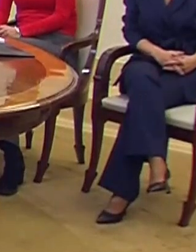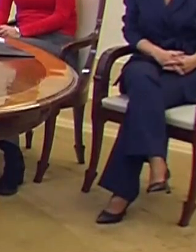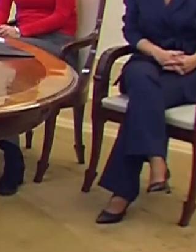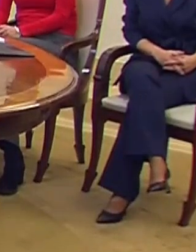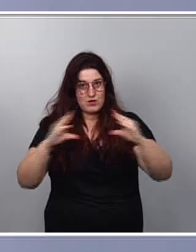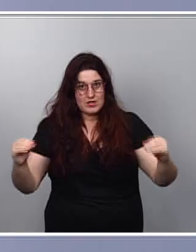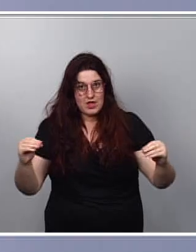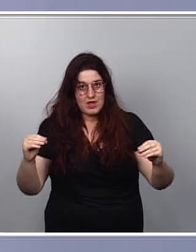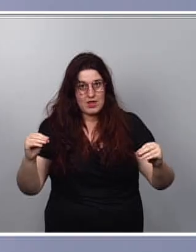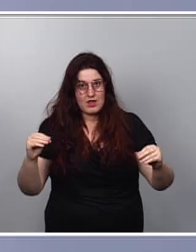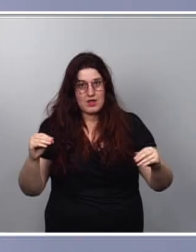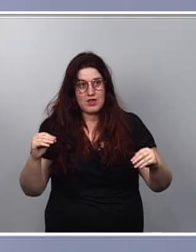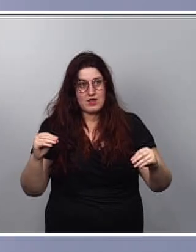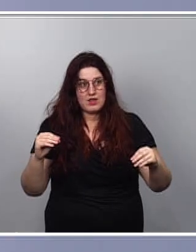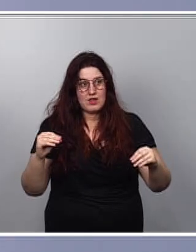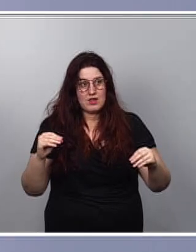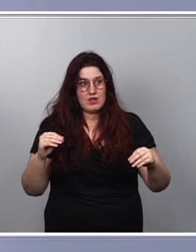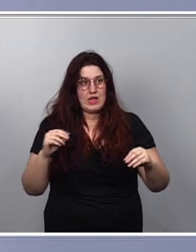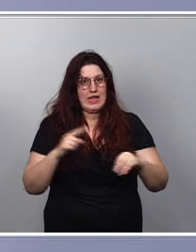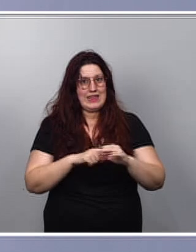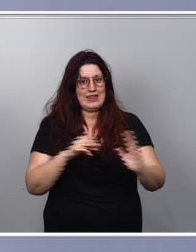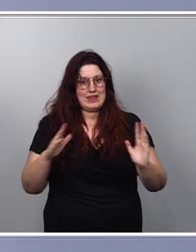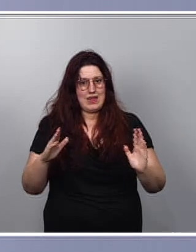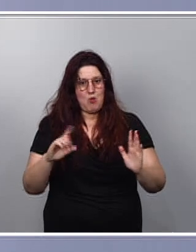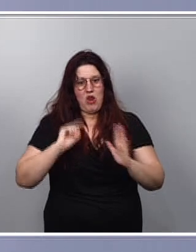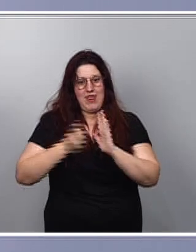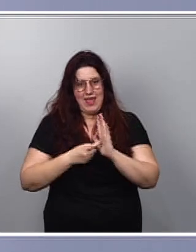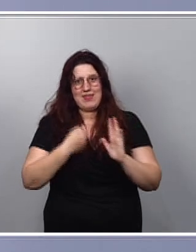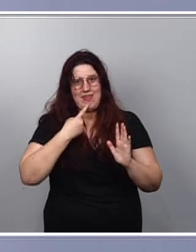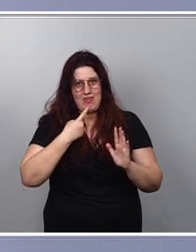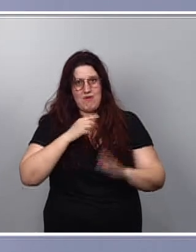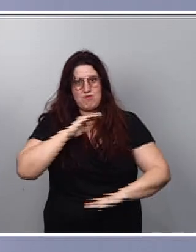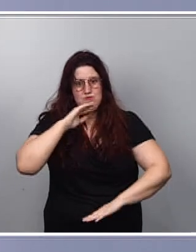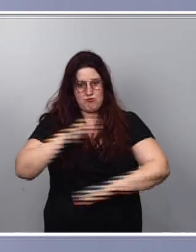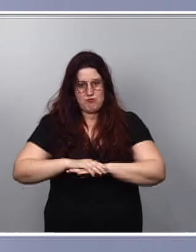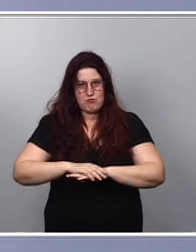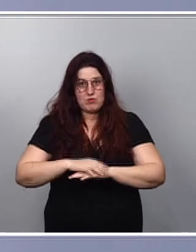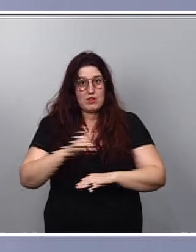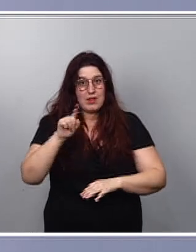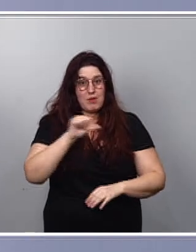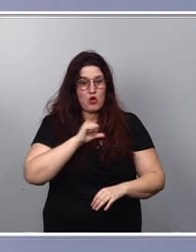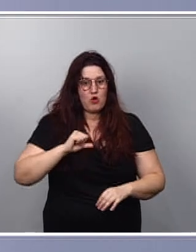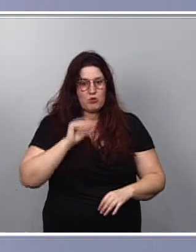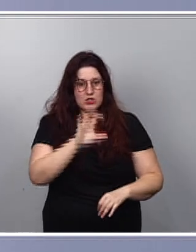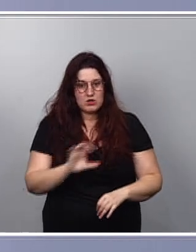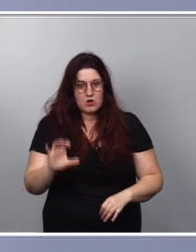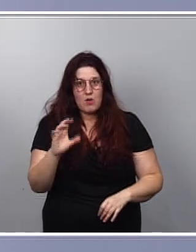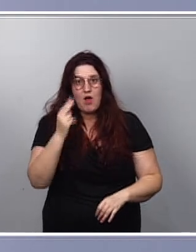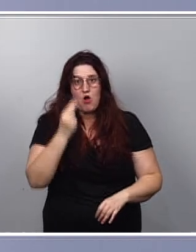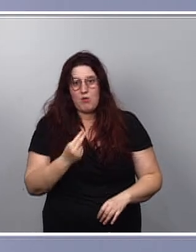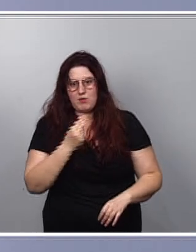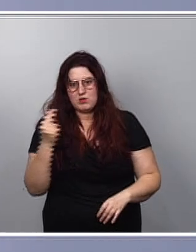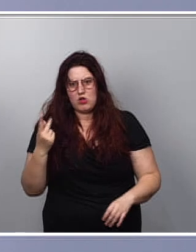universidades en el umbral que establece la ley y las comunidades autónomas se comprometen a